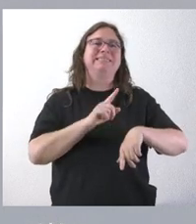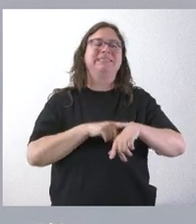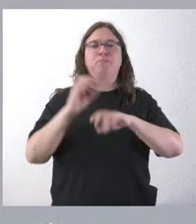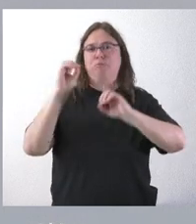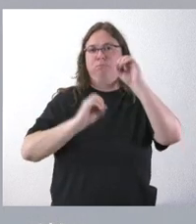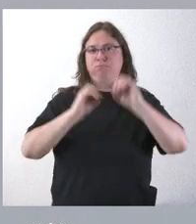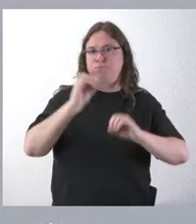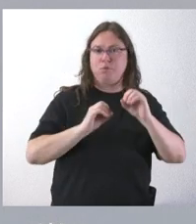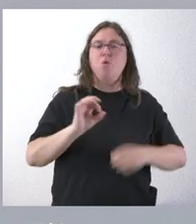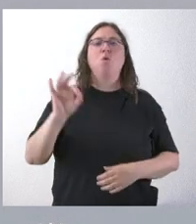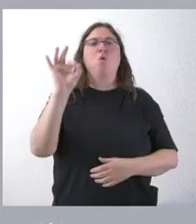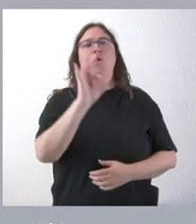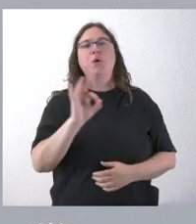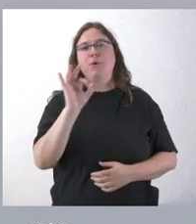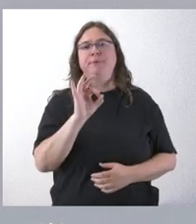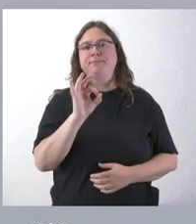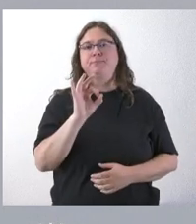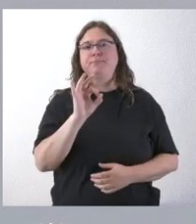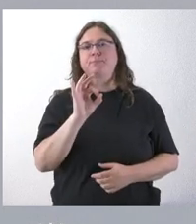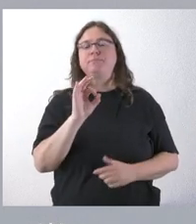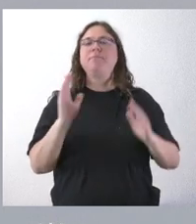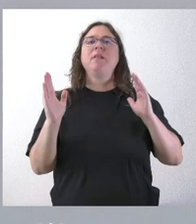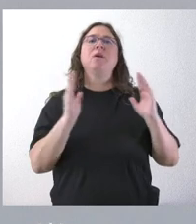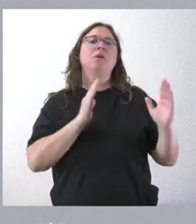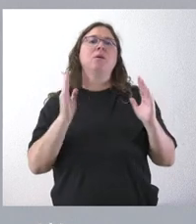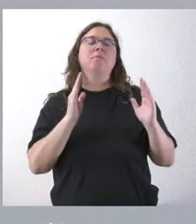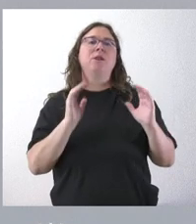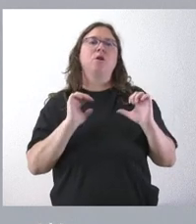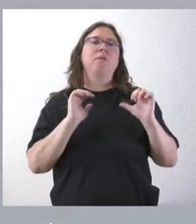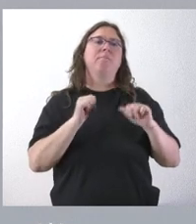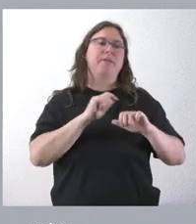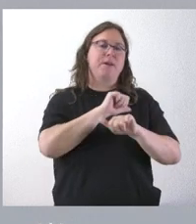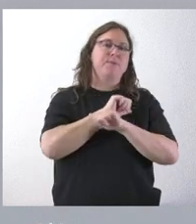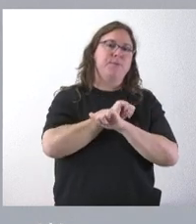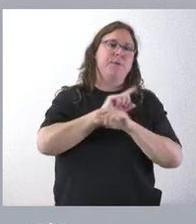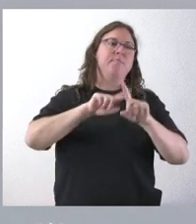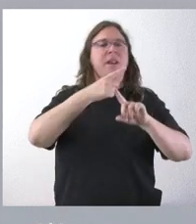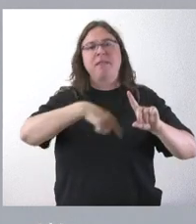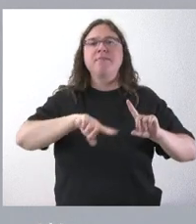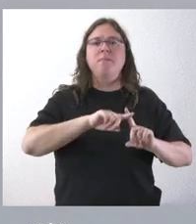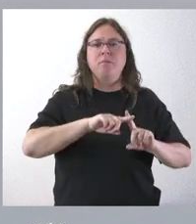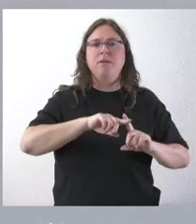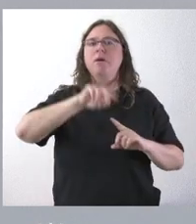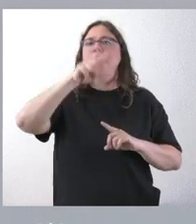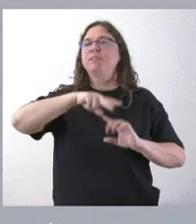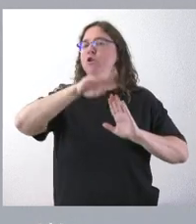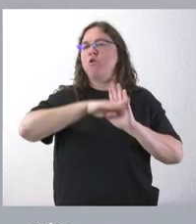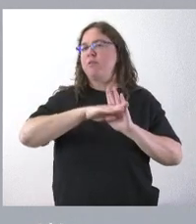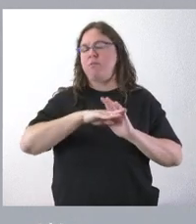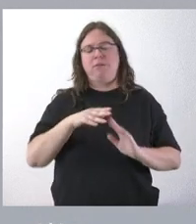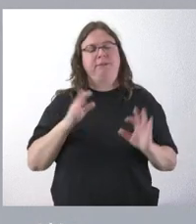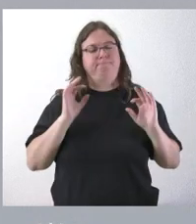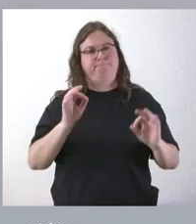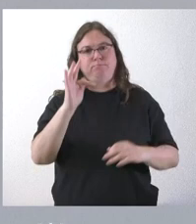o como en el periodo inicial de carencia en la devolución del crédito, son condiciones generalmente muy favorables. Nosotros